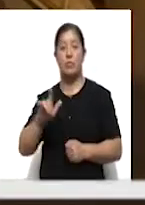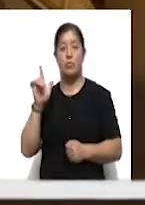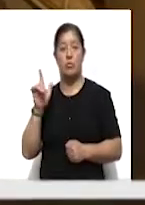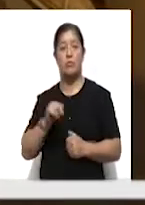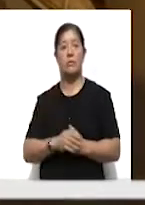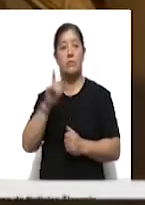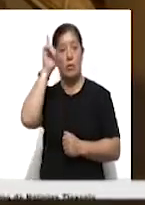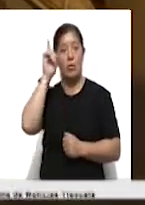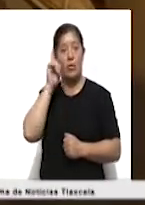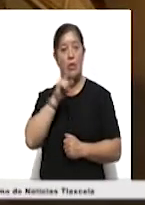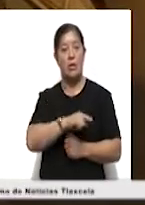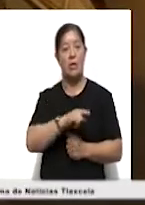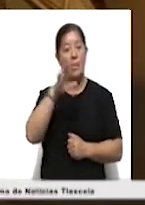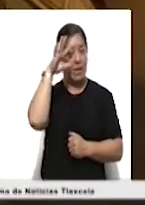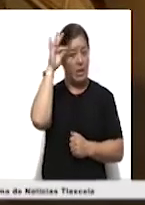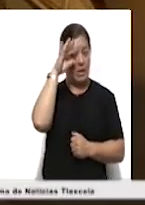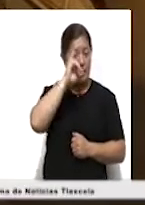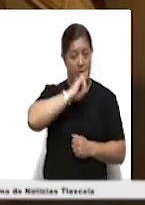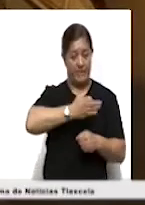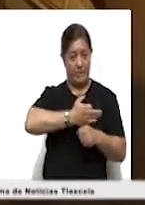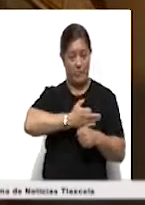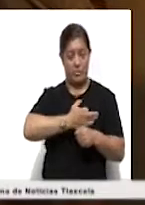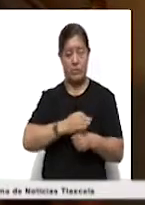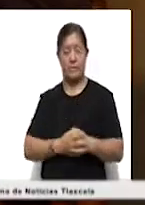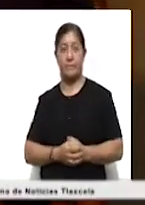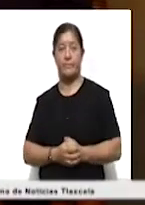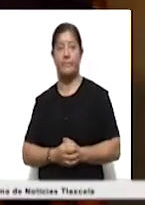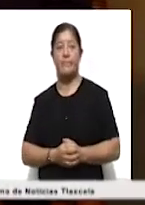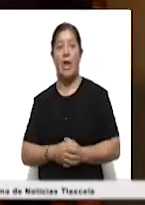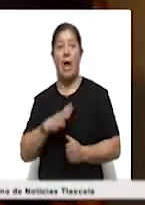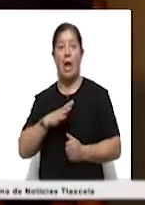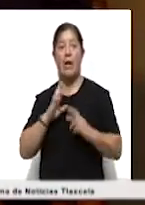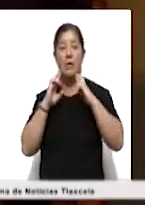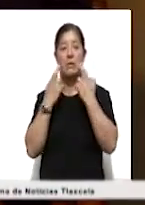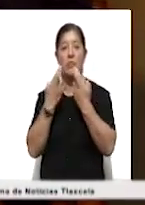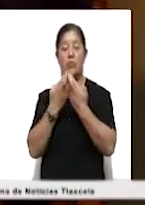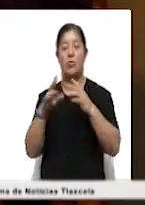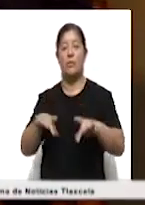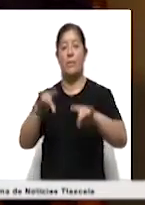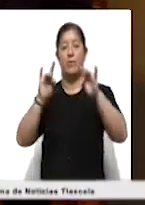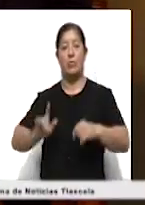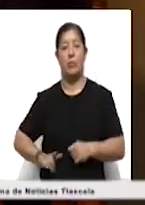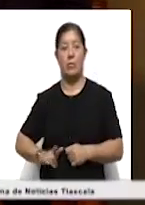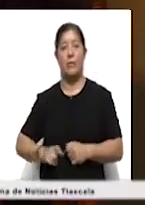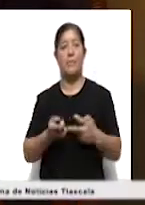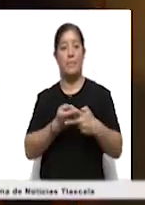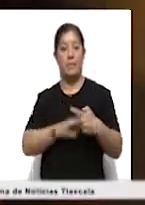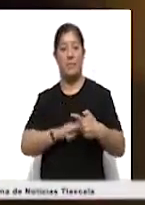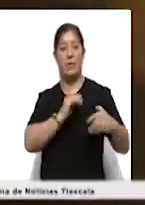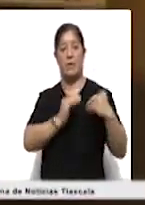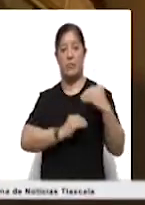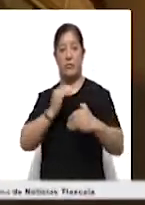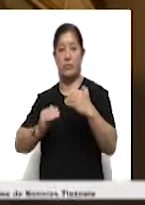y el jefe del Ejecutivo Estatal en Funciones, Marco Antonio Mena Rodríguez, sostuvieron una reunión en el Palacio de Gobierno para iniciar el proceso